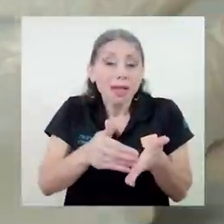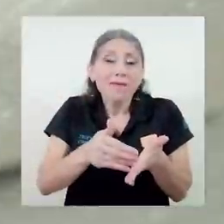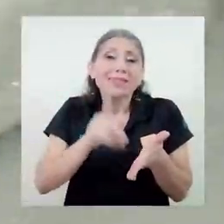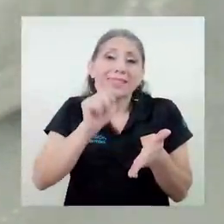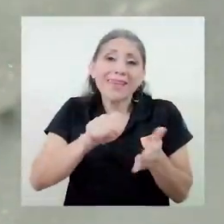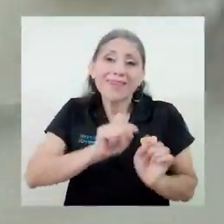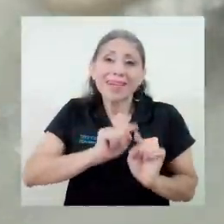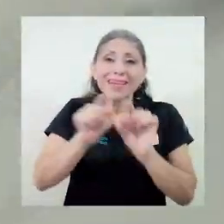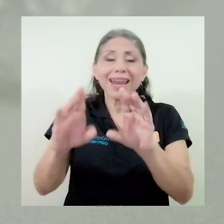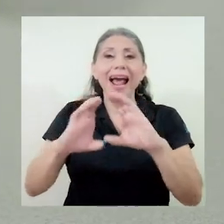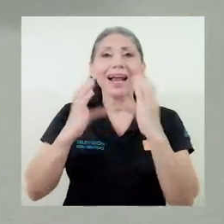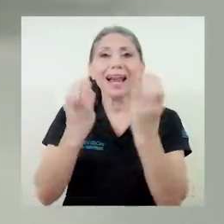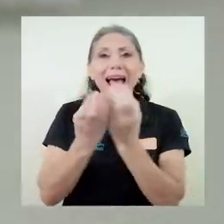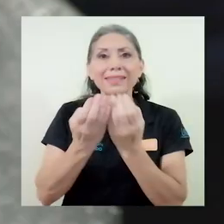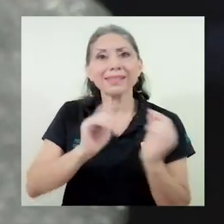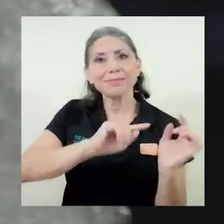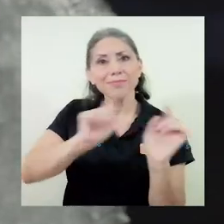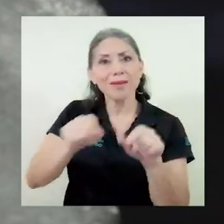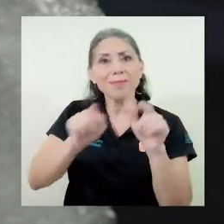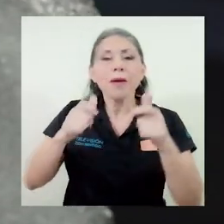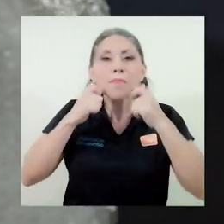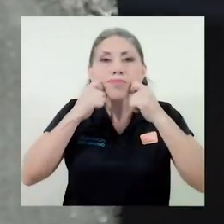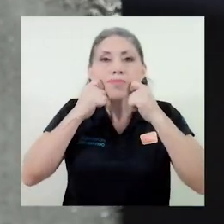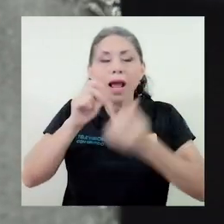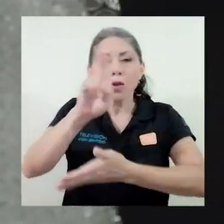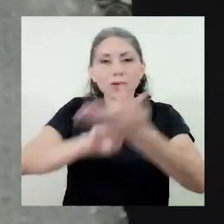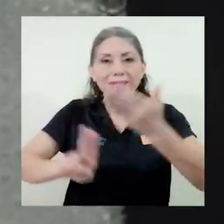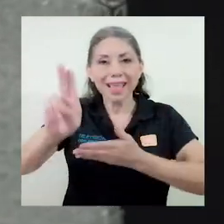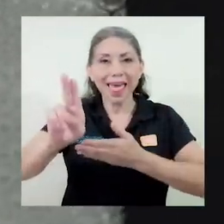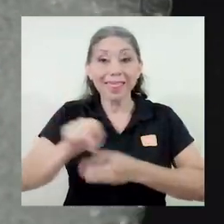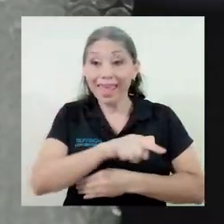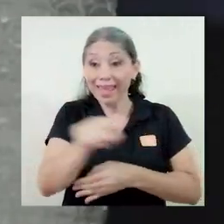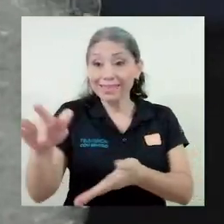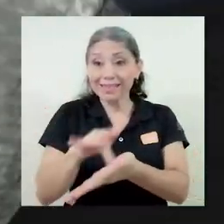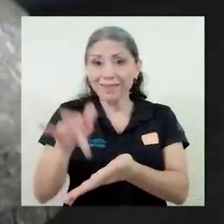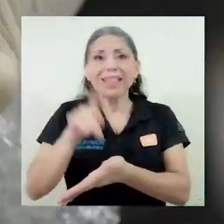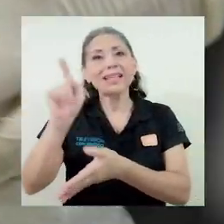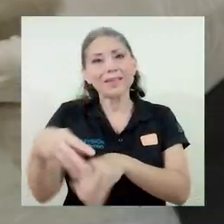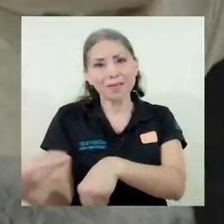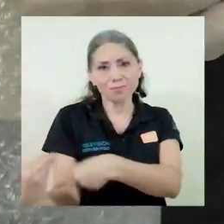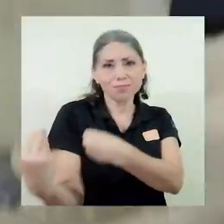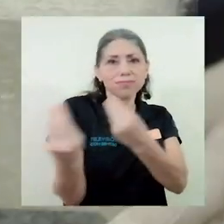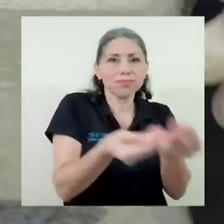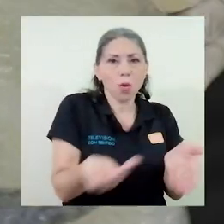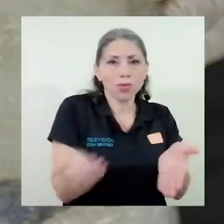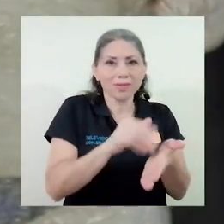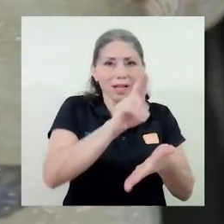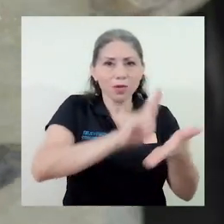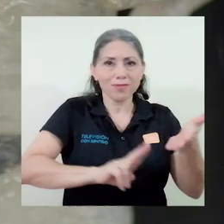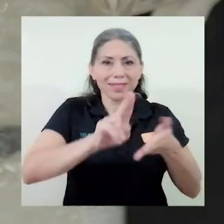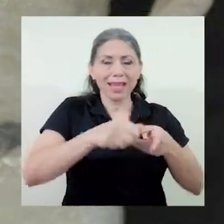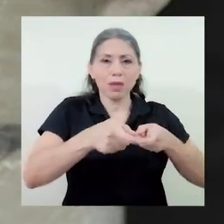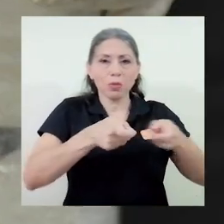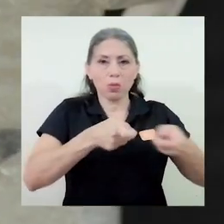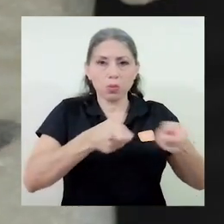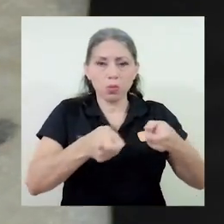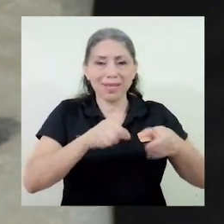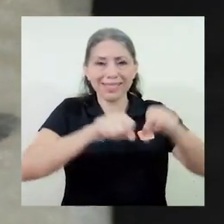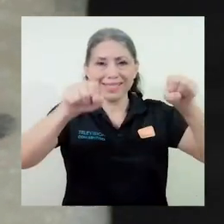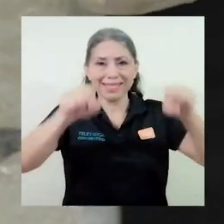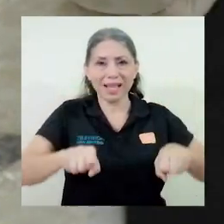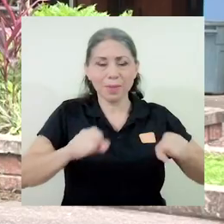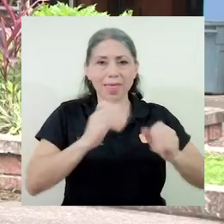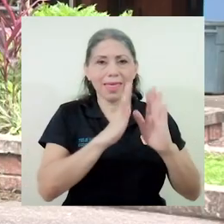presenciales en la universidad, las tabletas deberán ser devueltas y pasarán a estar administradas por el sistema de